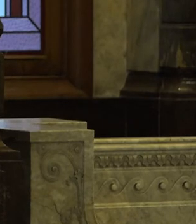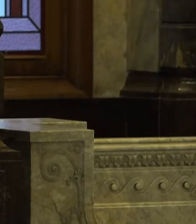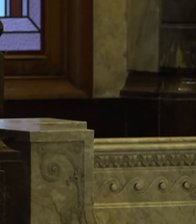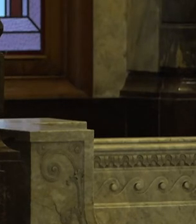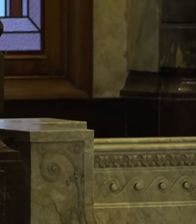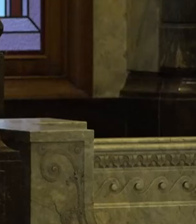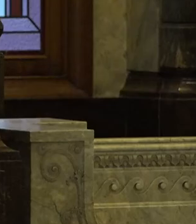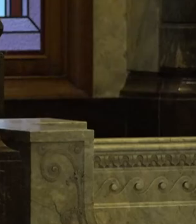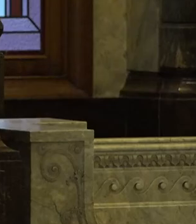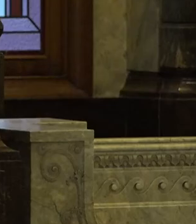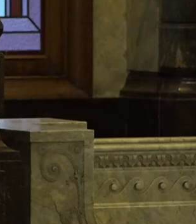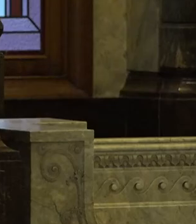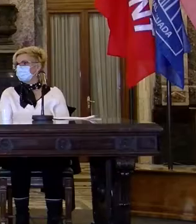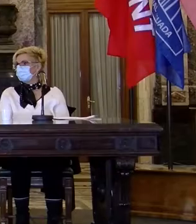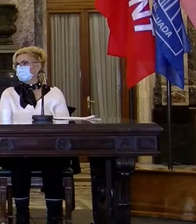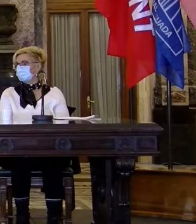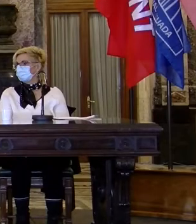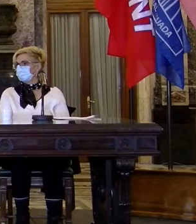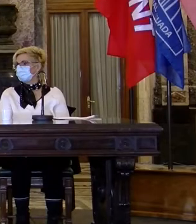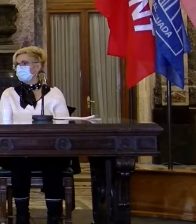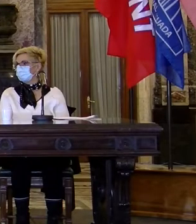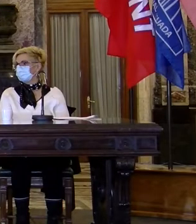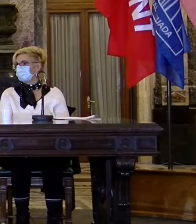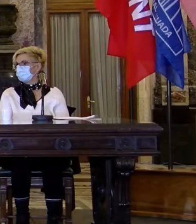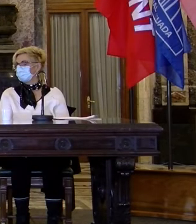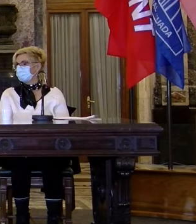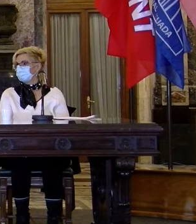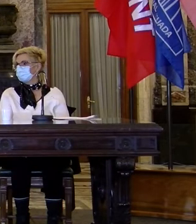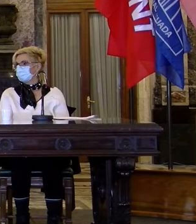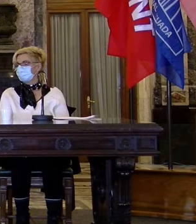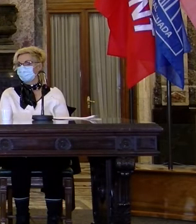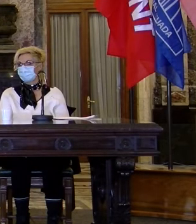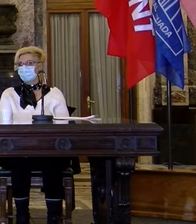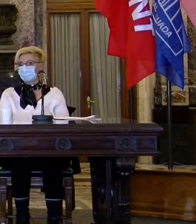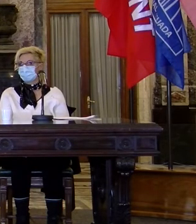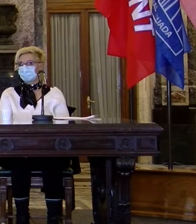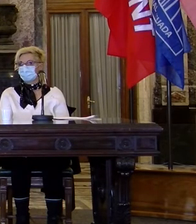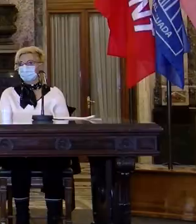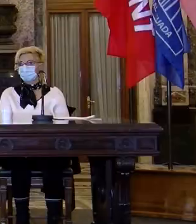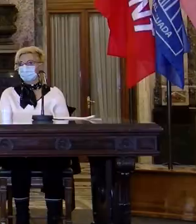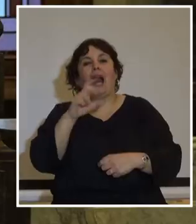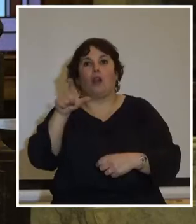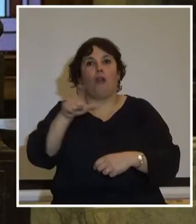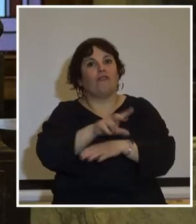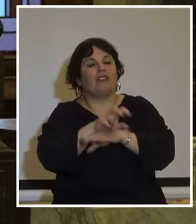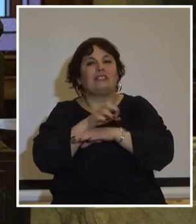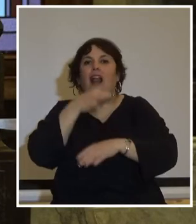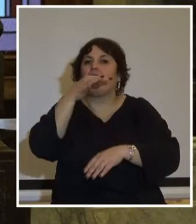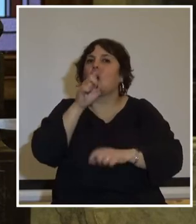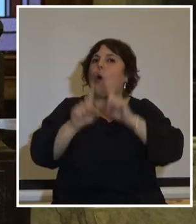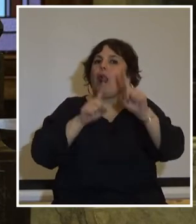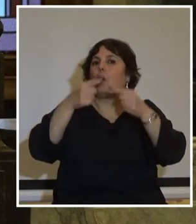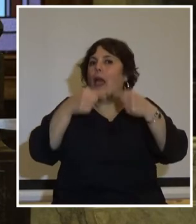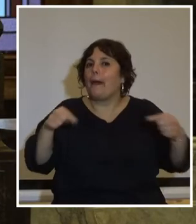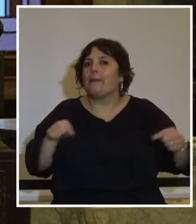varios militares por torturas en el Centro Clandestino de Detención 300 Carlos. Ricardo Percivale sobrallaba algunos aspectos